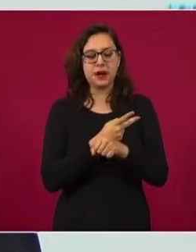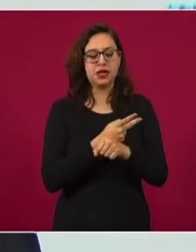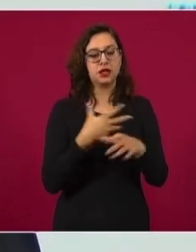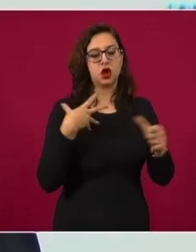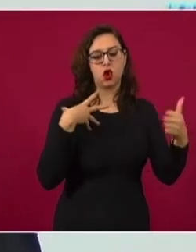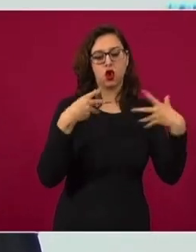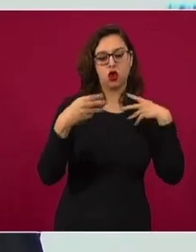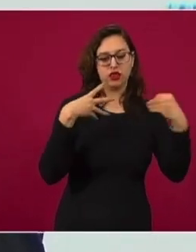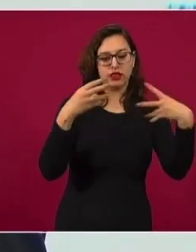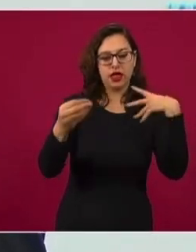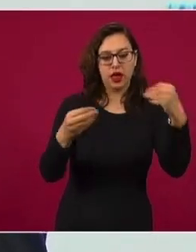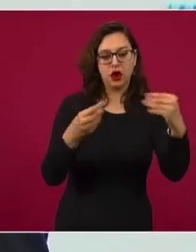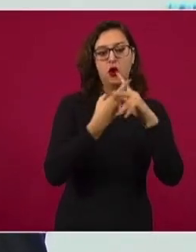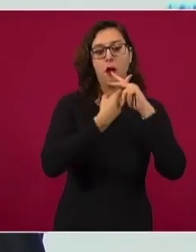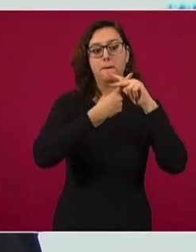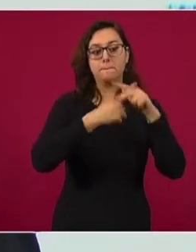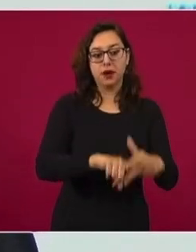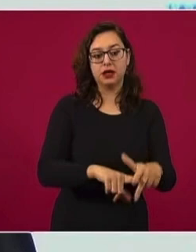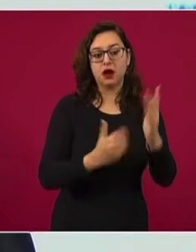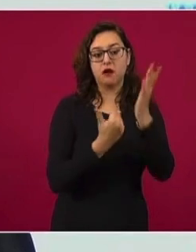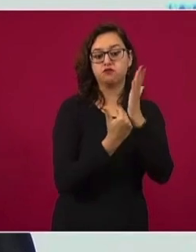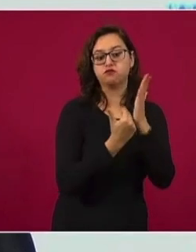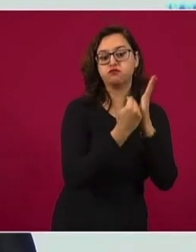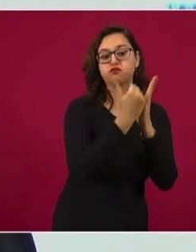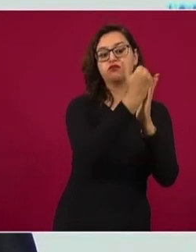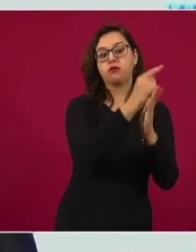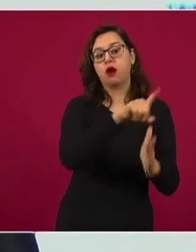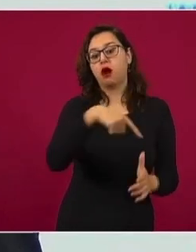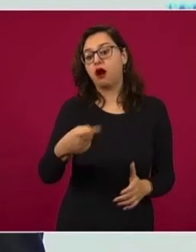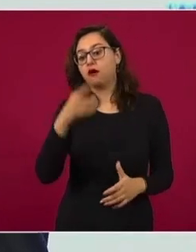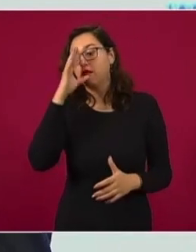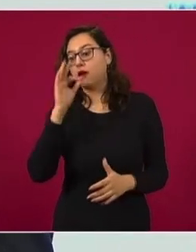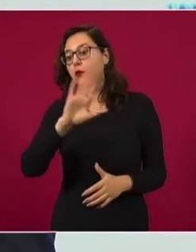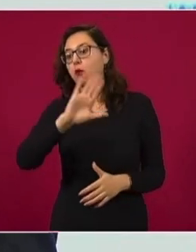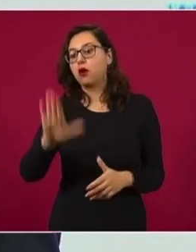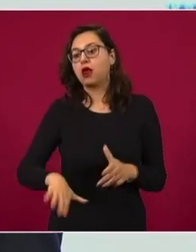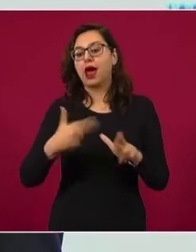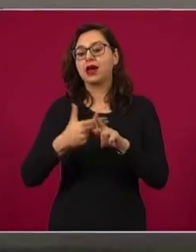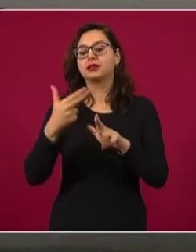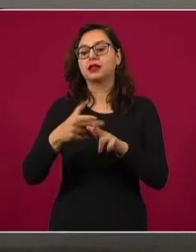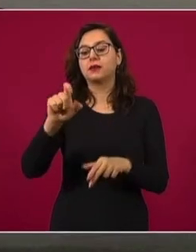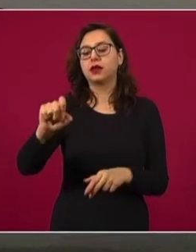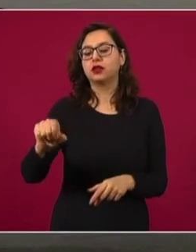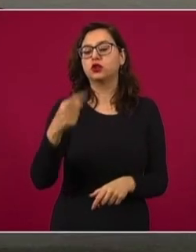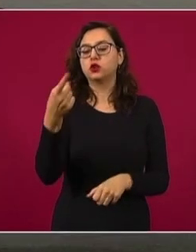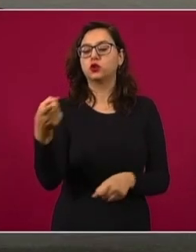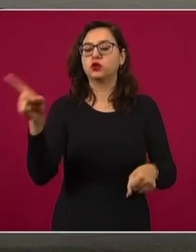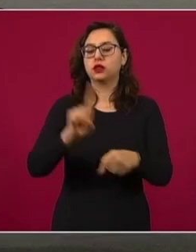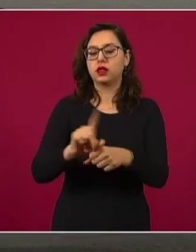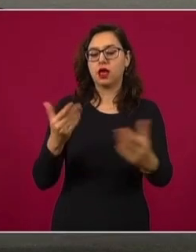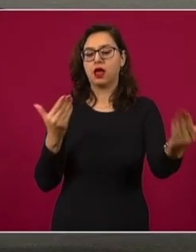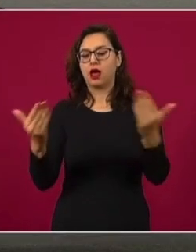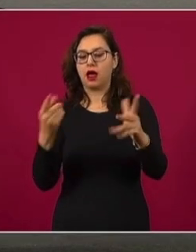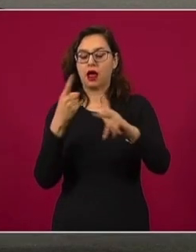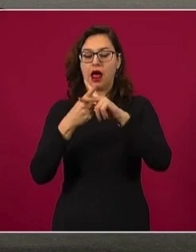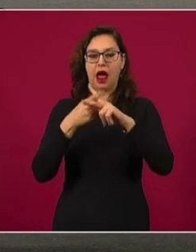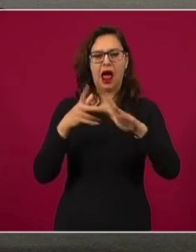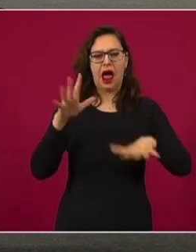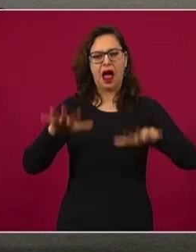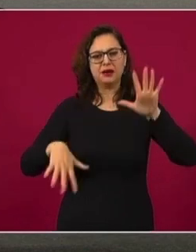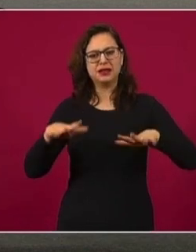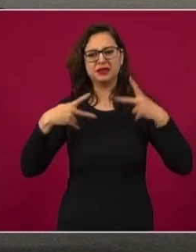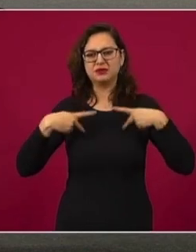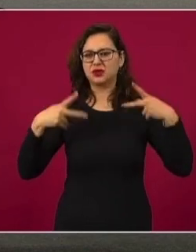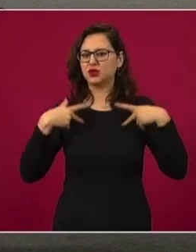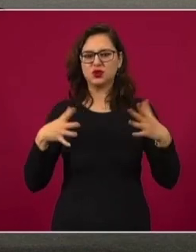de los casos y el cambio correspondiente en la mortalidad. Esto es lo que a veces desconcierta a algunas